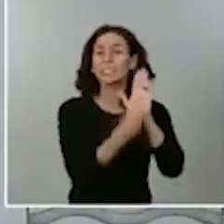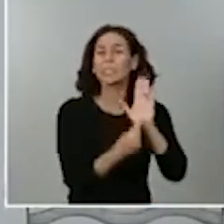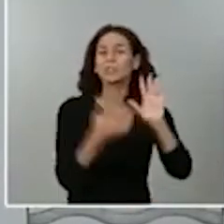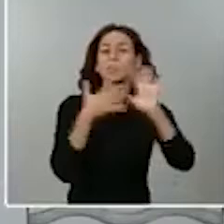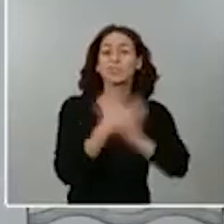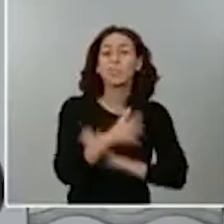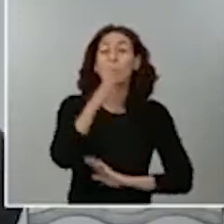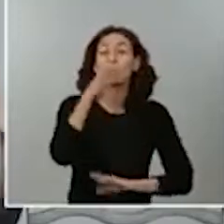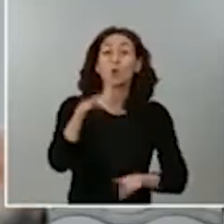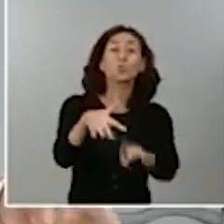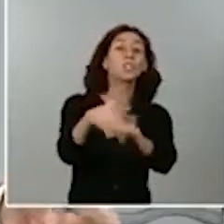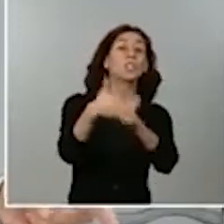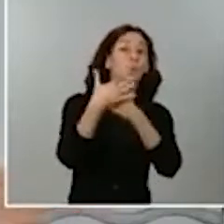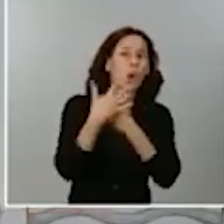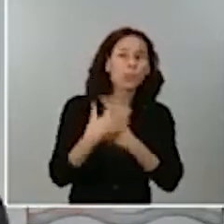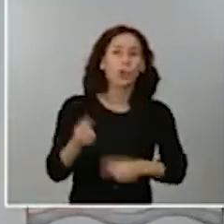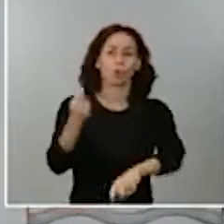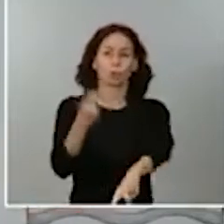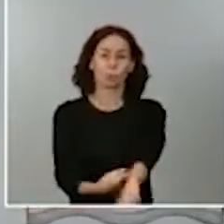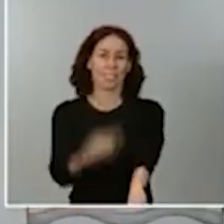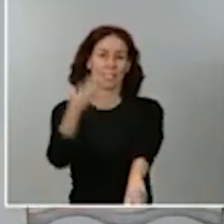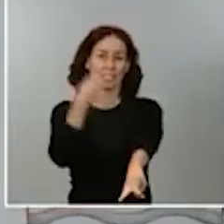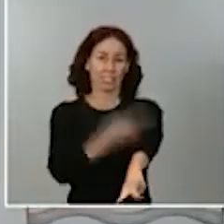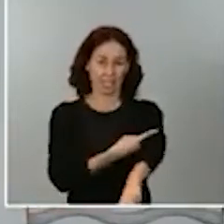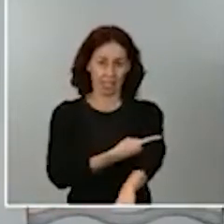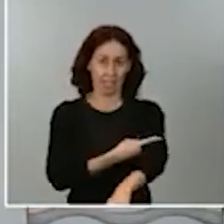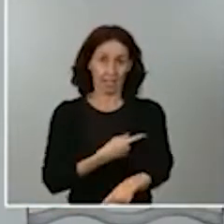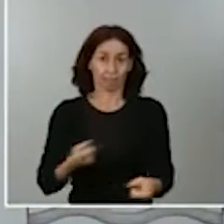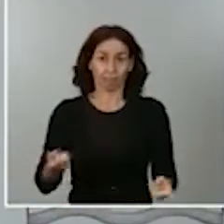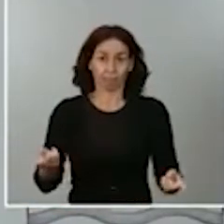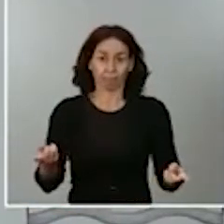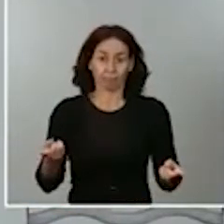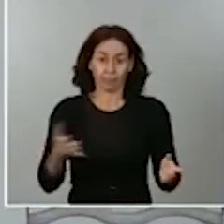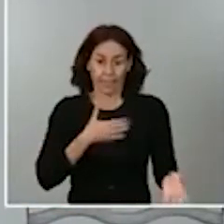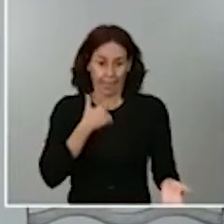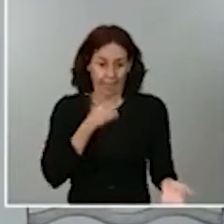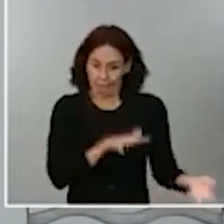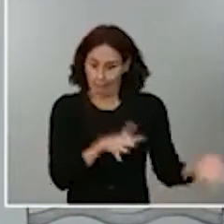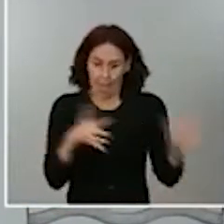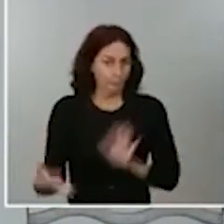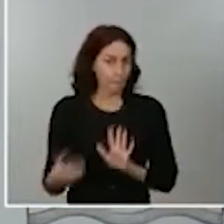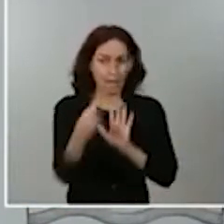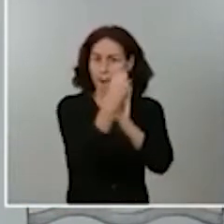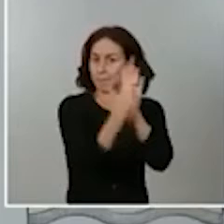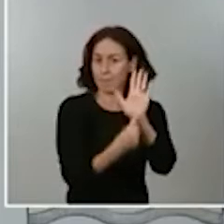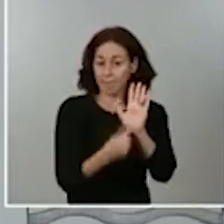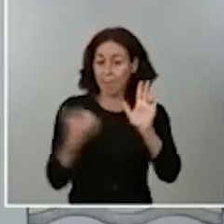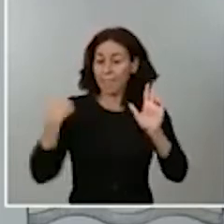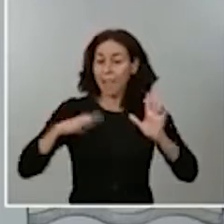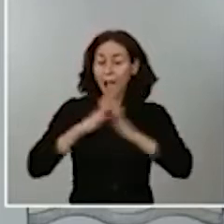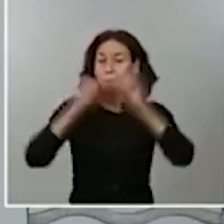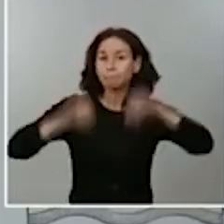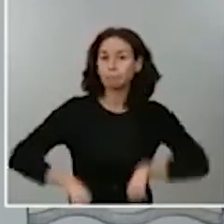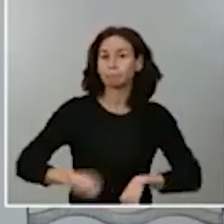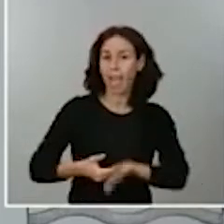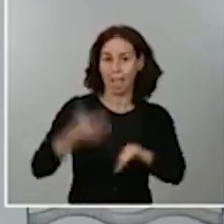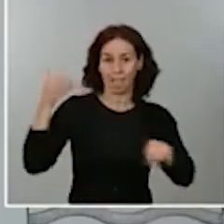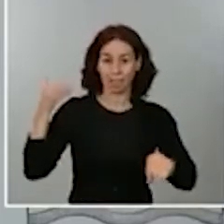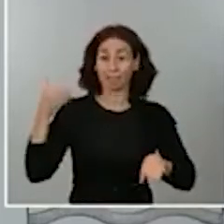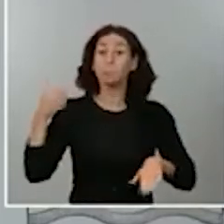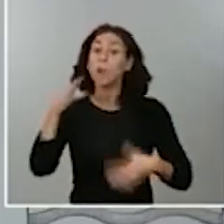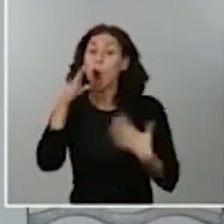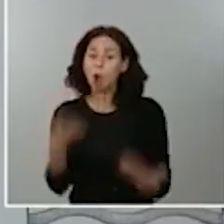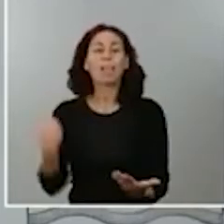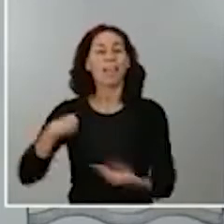actuación ya grave que acordó la interterritorial, tendrán que aplicar las medidas que conjuntamente nos dimos. Pero de momento están actuando y nos ha llegado esta situación.